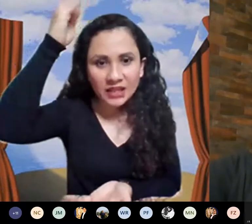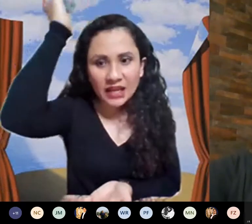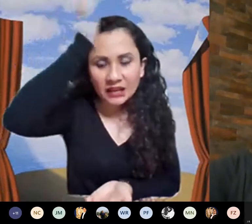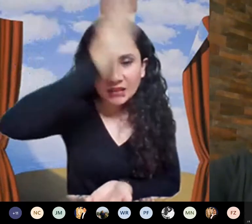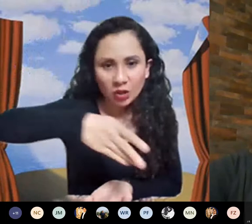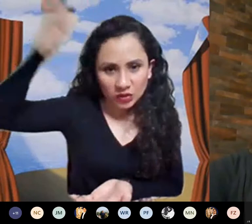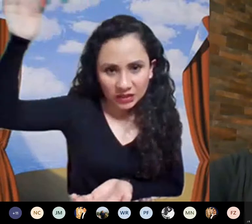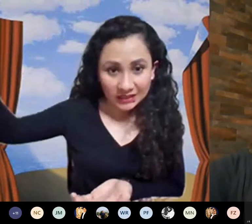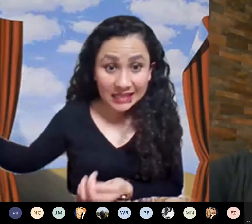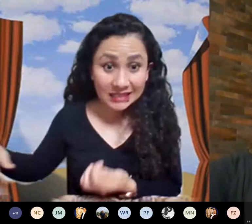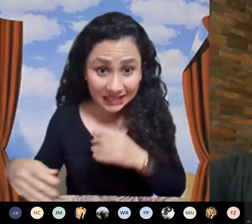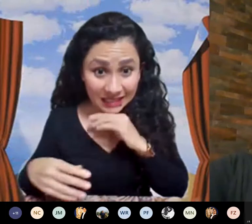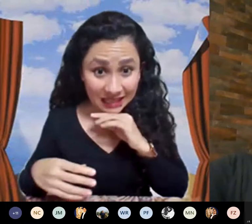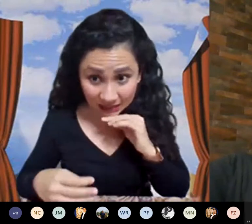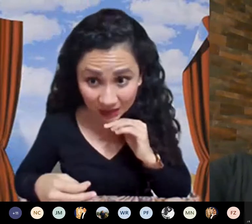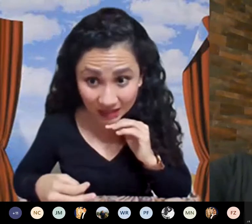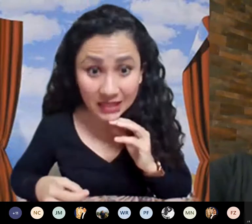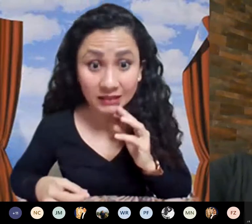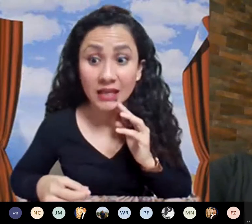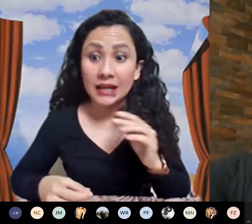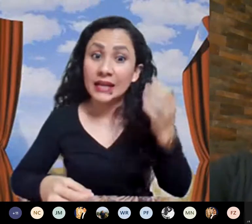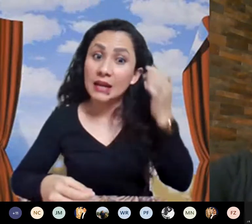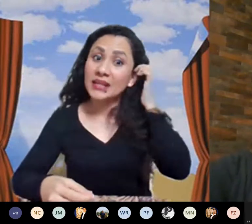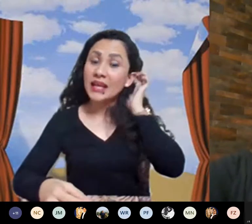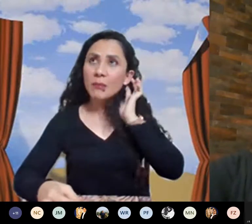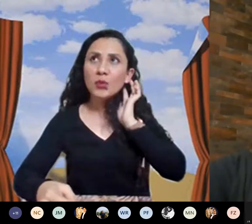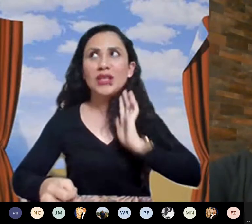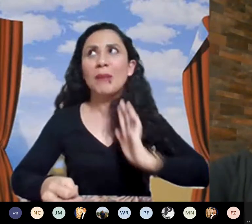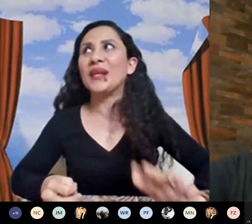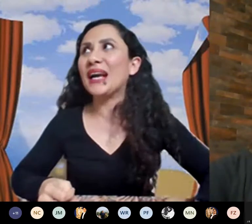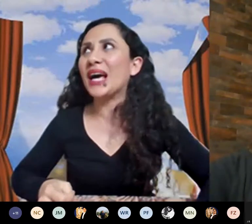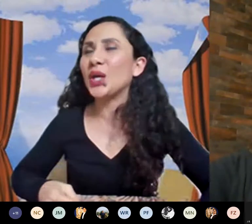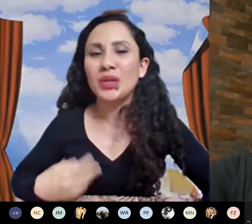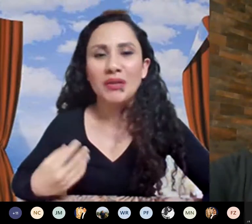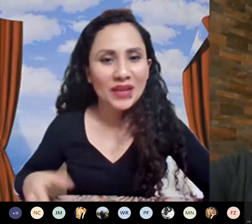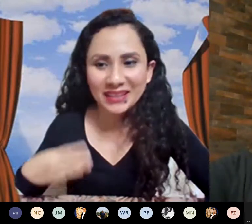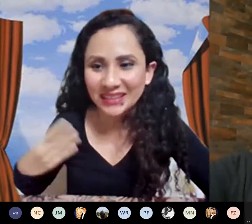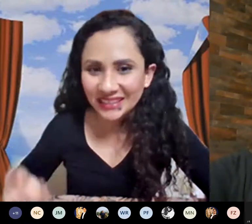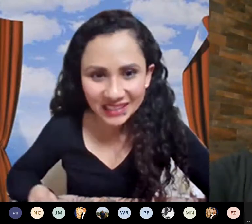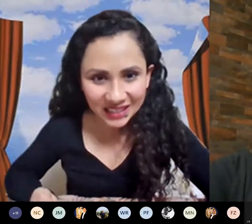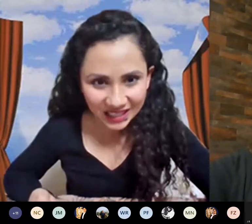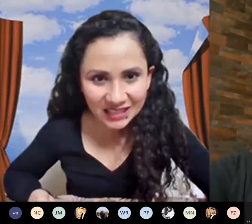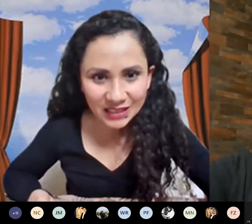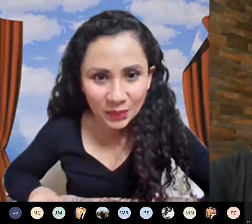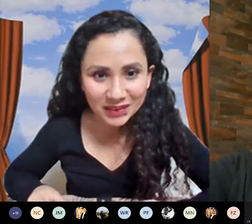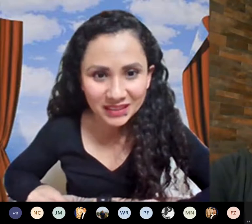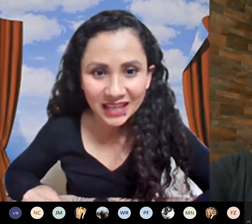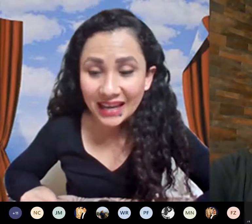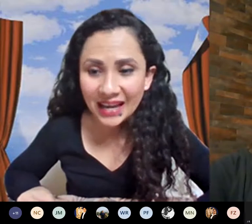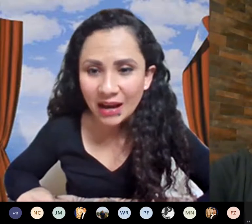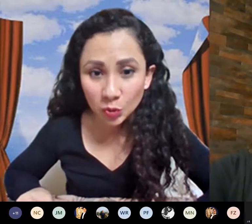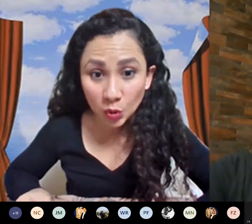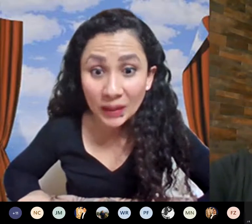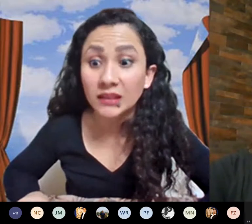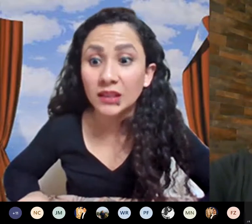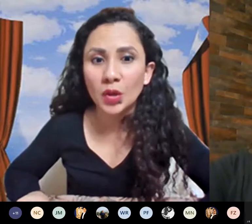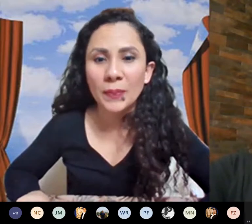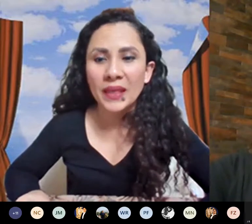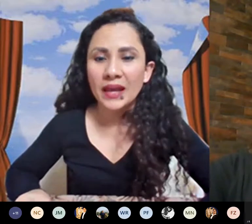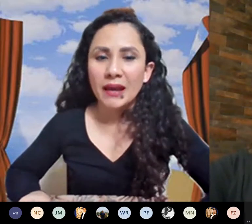ya vamos a tener de los índices y de las medidas realmente hemos aplicado diferentes estrategias de aprendizaje